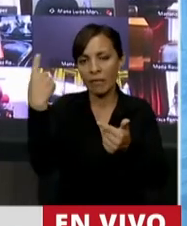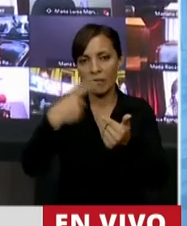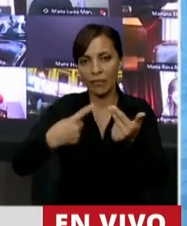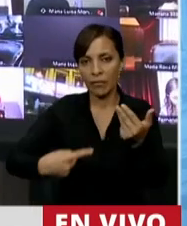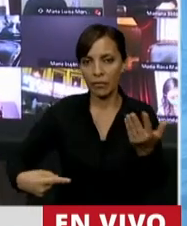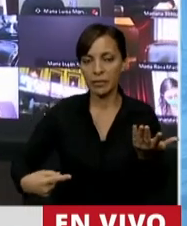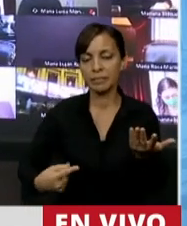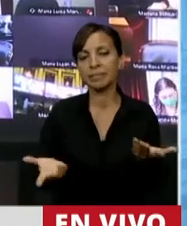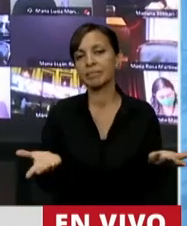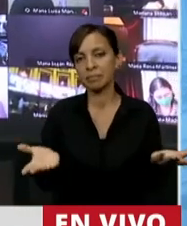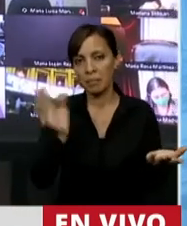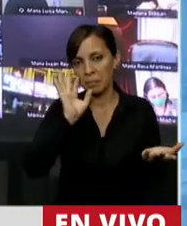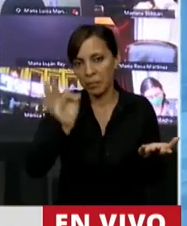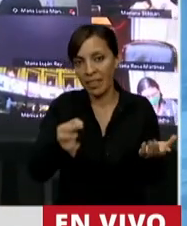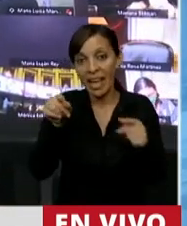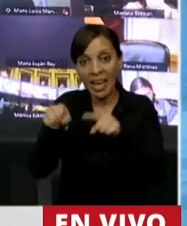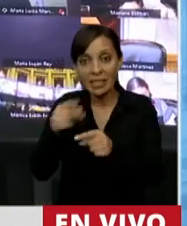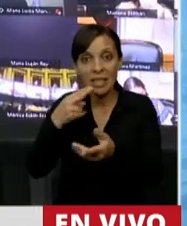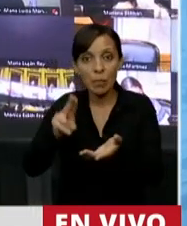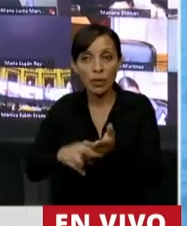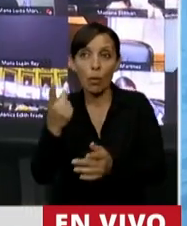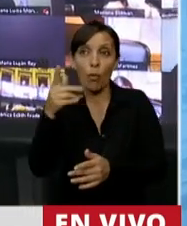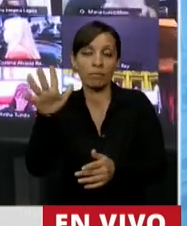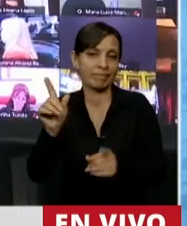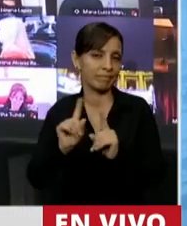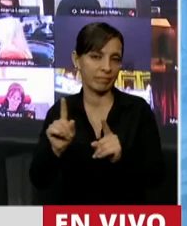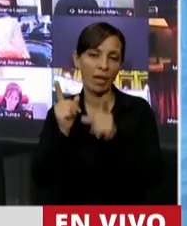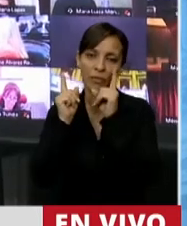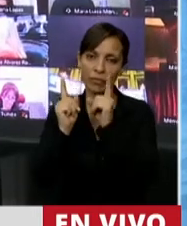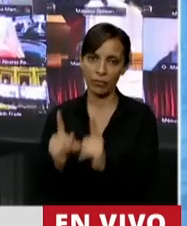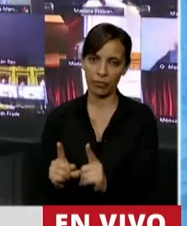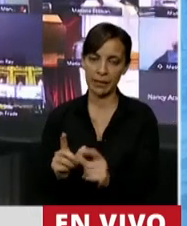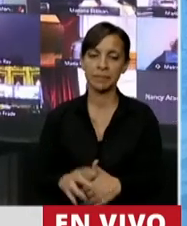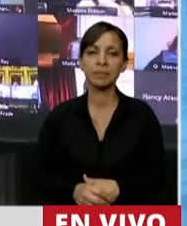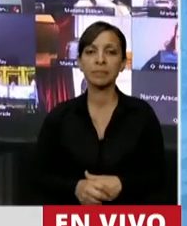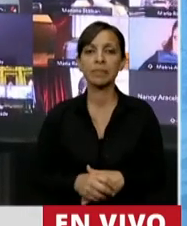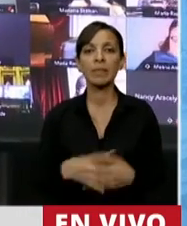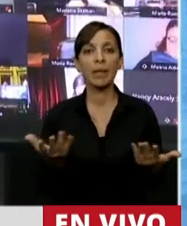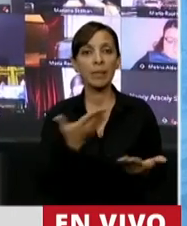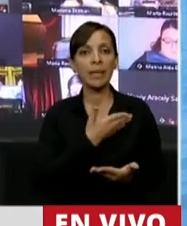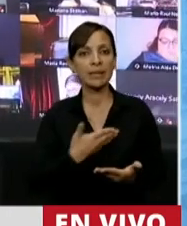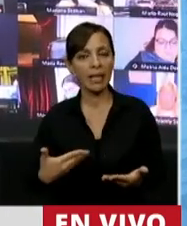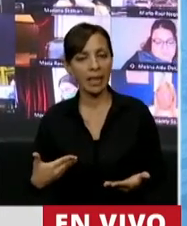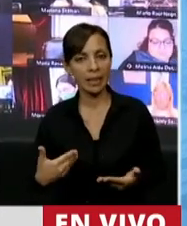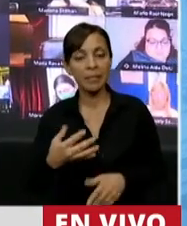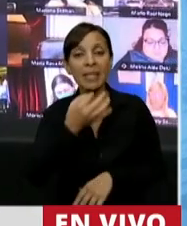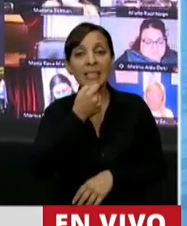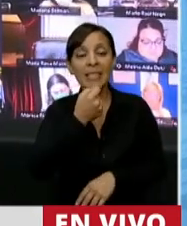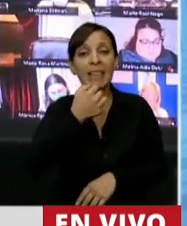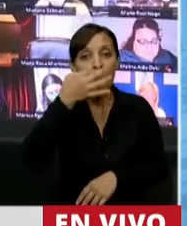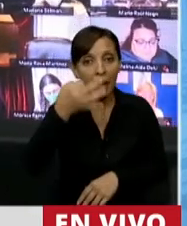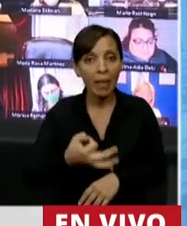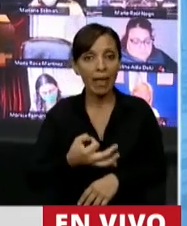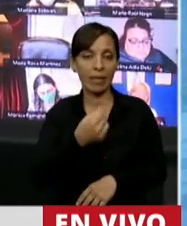Es evidente que este impuesto llegó para quedarse. Señor Presidente, si verdaderamente queremos